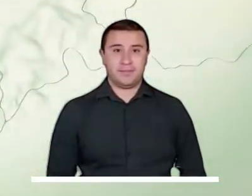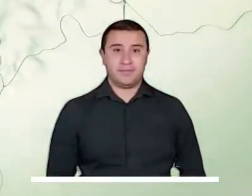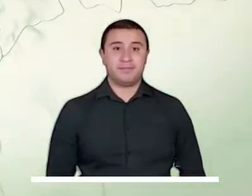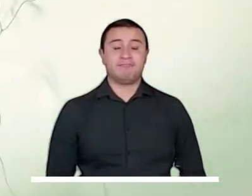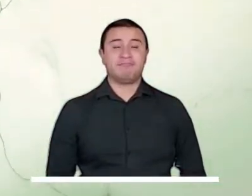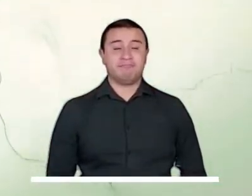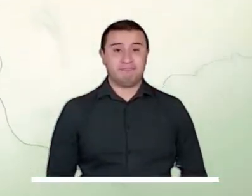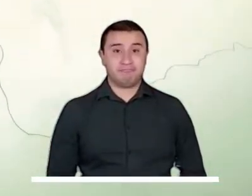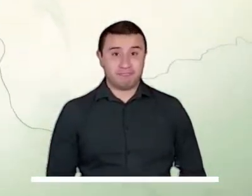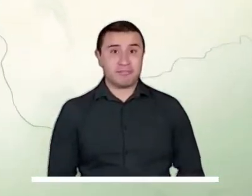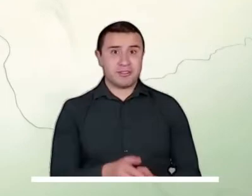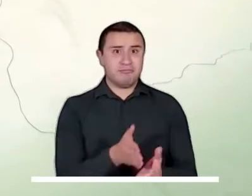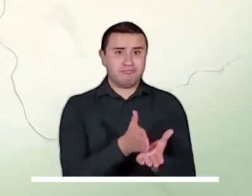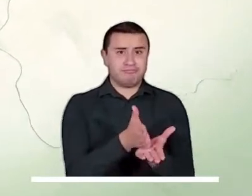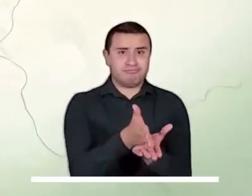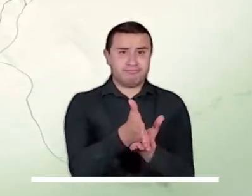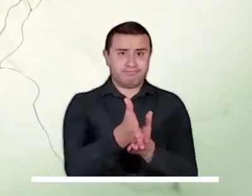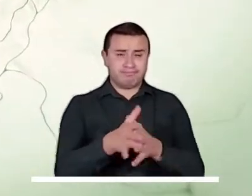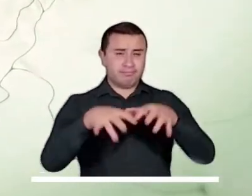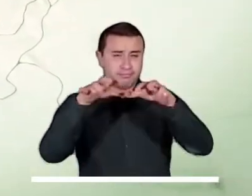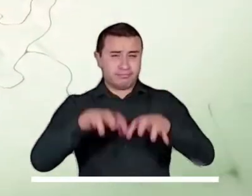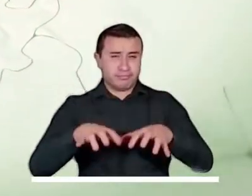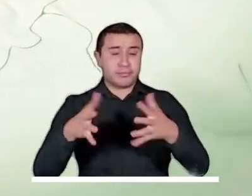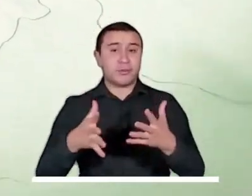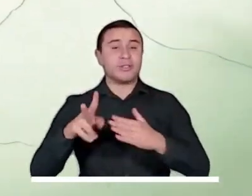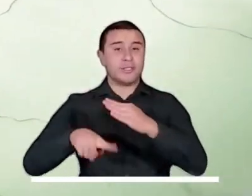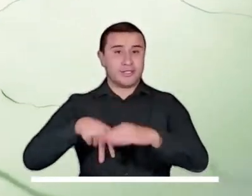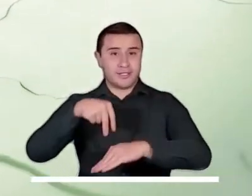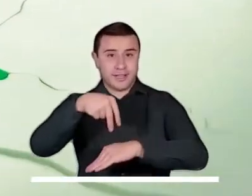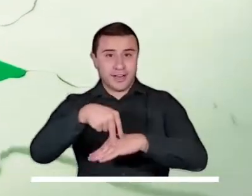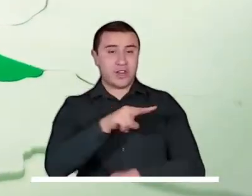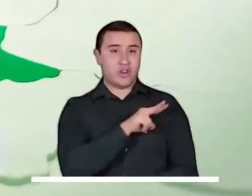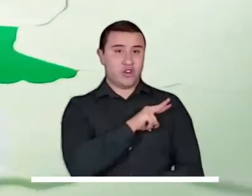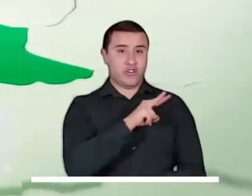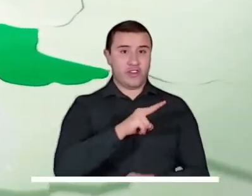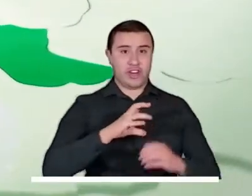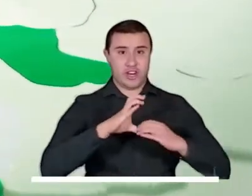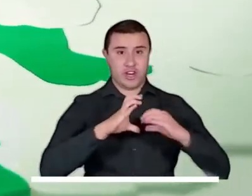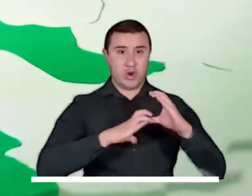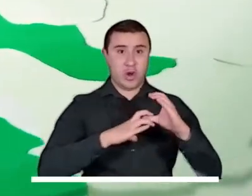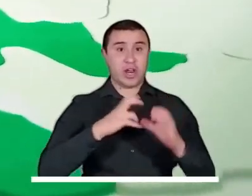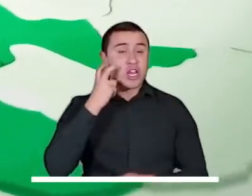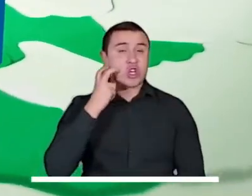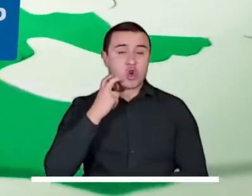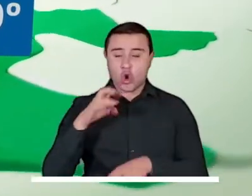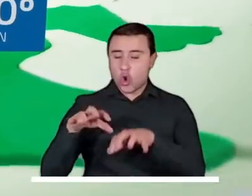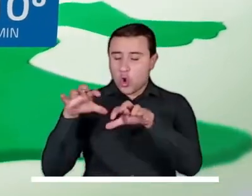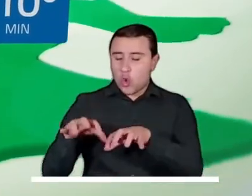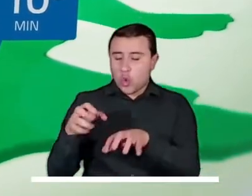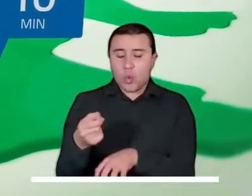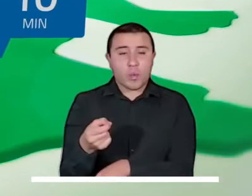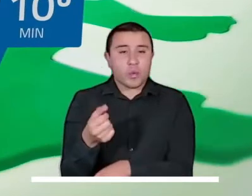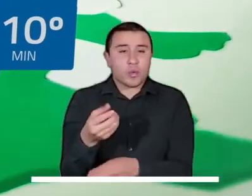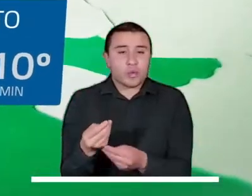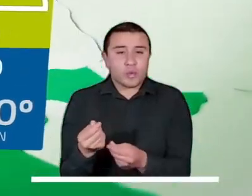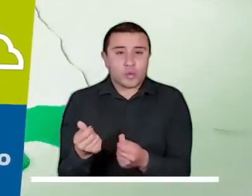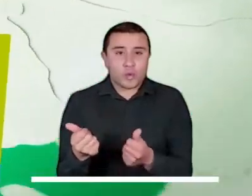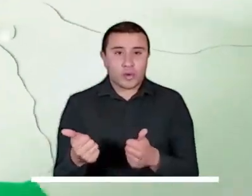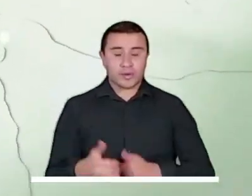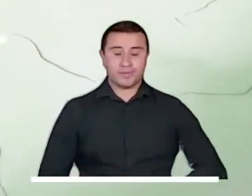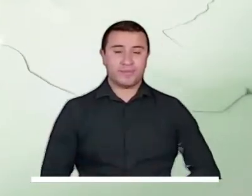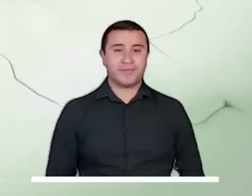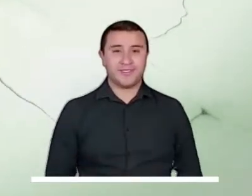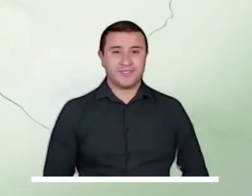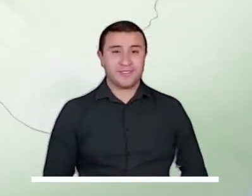nada nublada y con lluvias de moderada intensidad se prevé en Nariño y en zonas del litoral de Valle y Cauca, mientras que en Chocó se